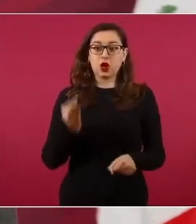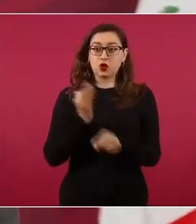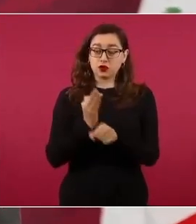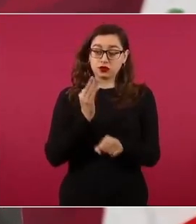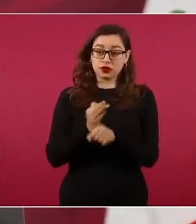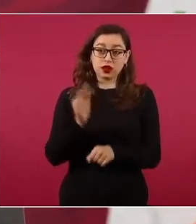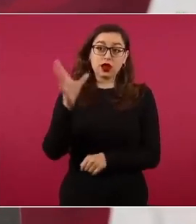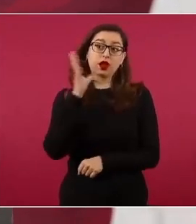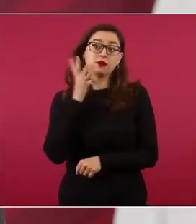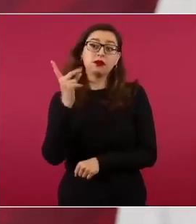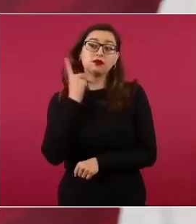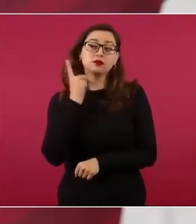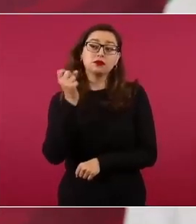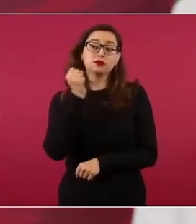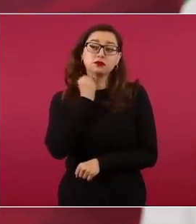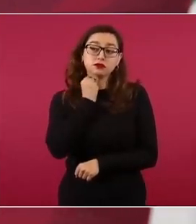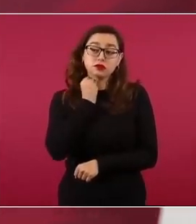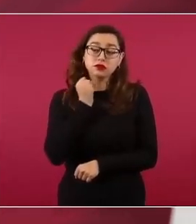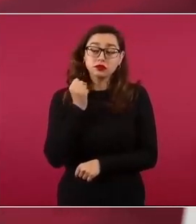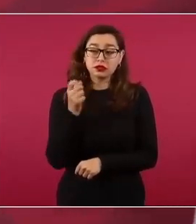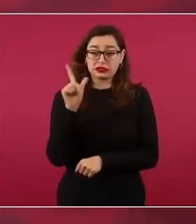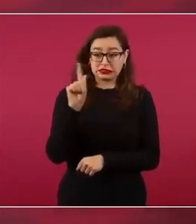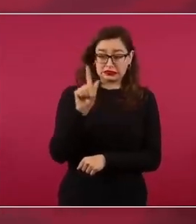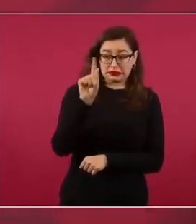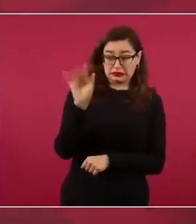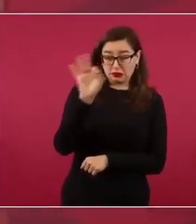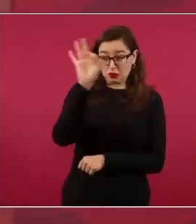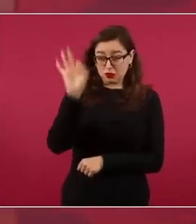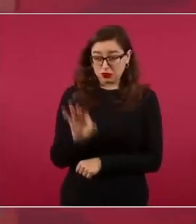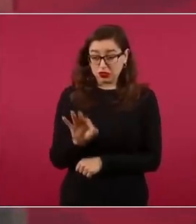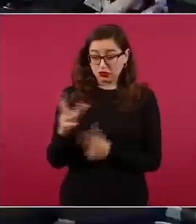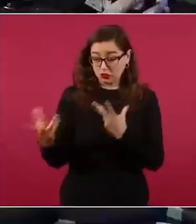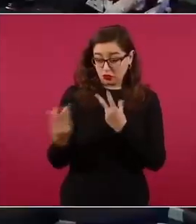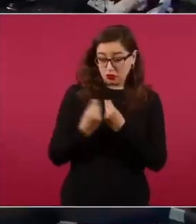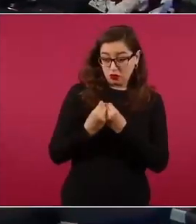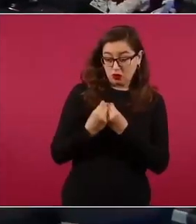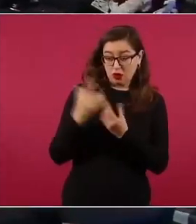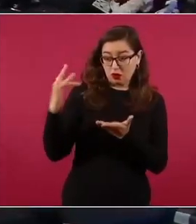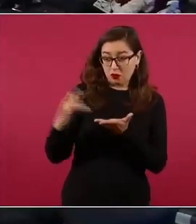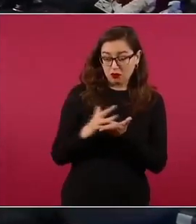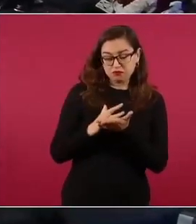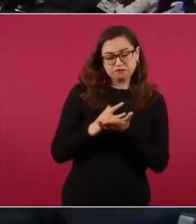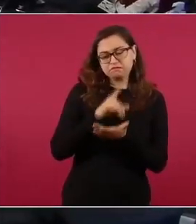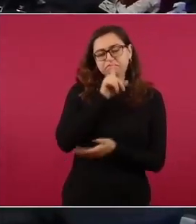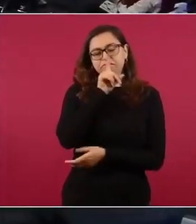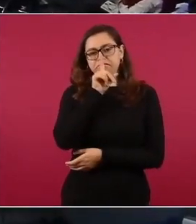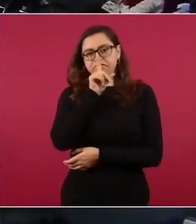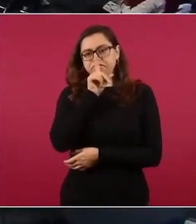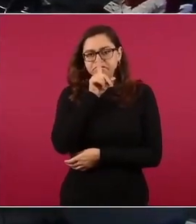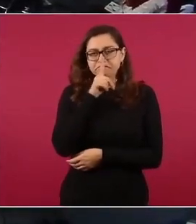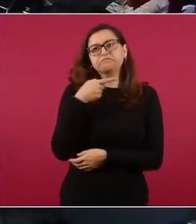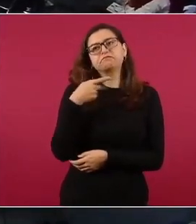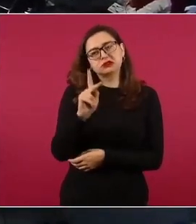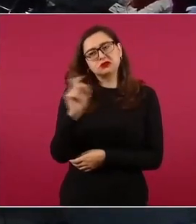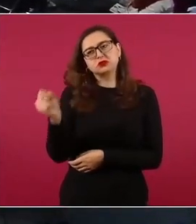la mayoría simple.